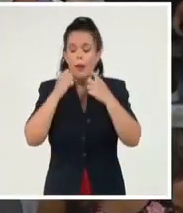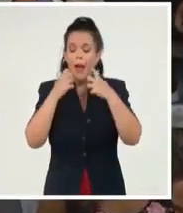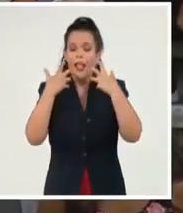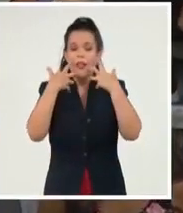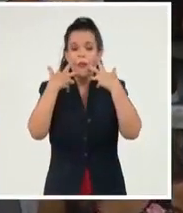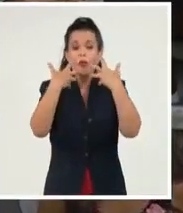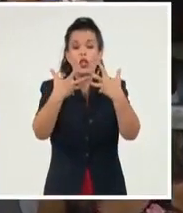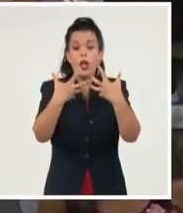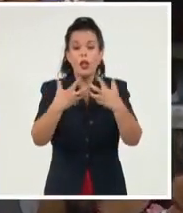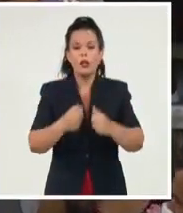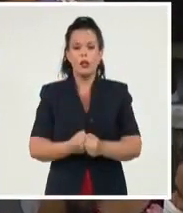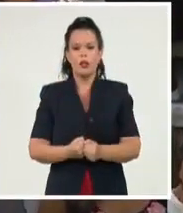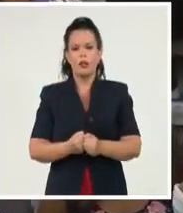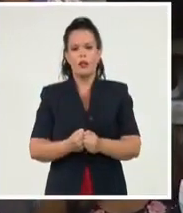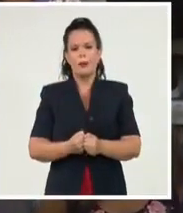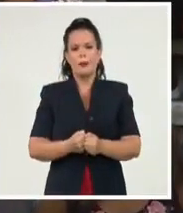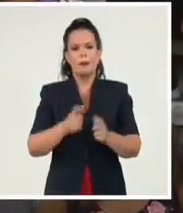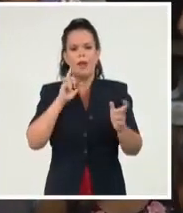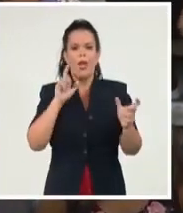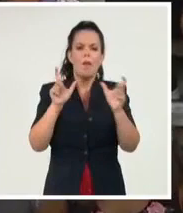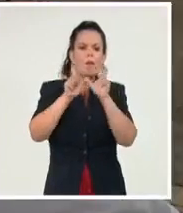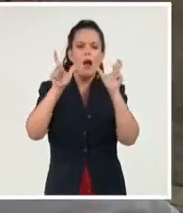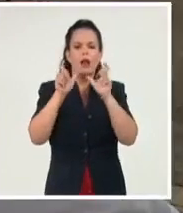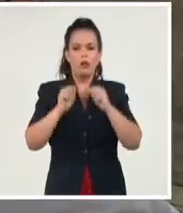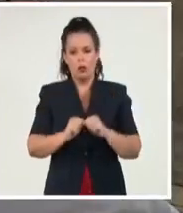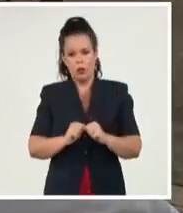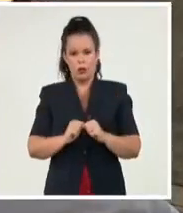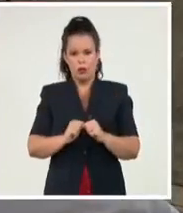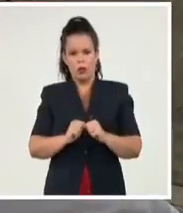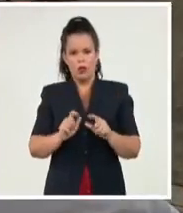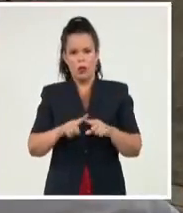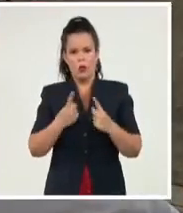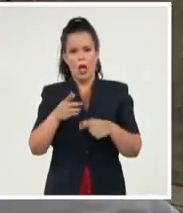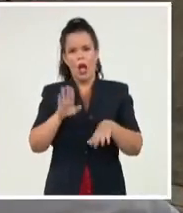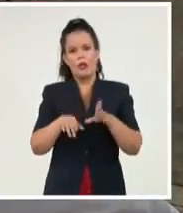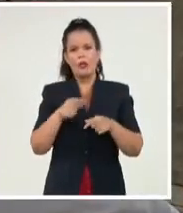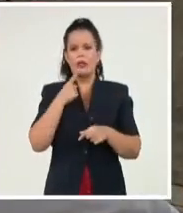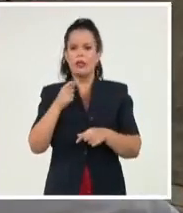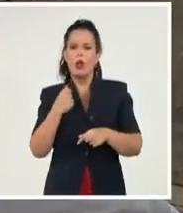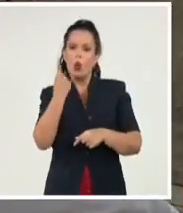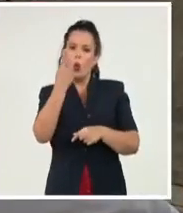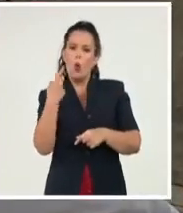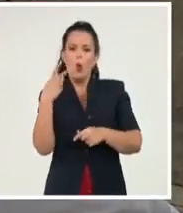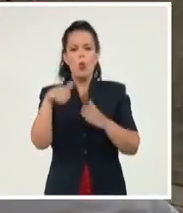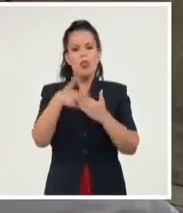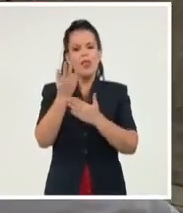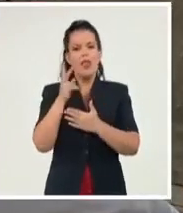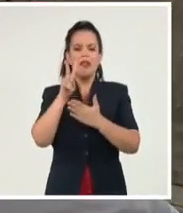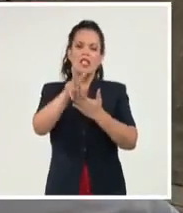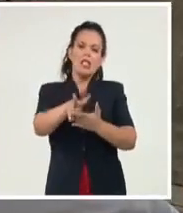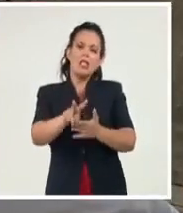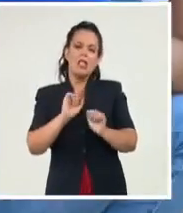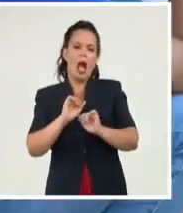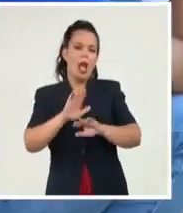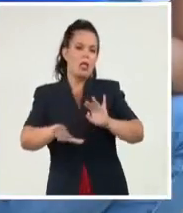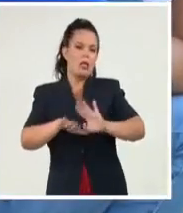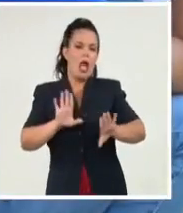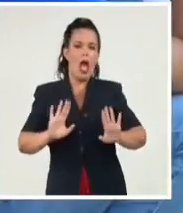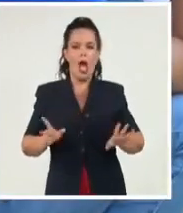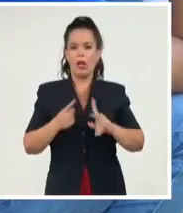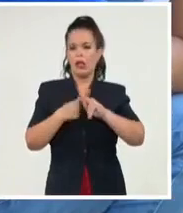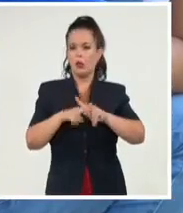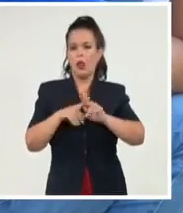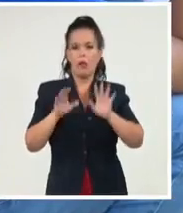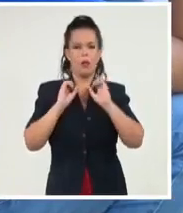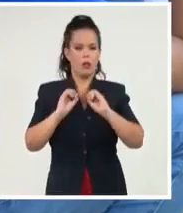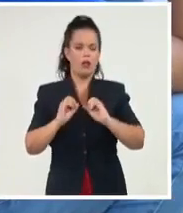tenga un impacto, que no se convierta en paracaidismo cultural, que vamos un día, hacemos una intervención y no resuelva el problema. En las